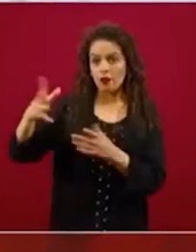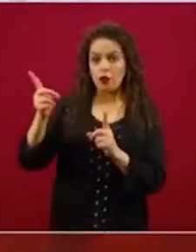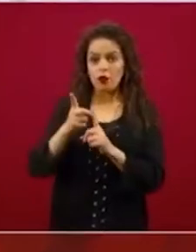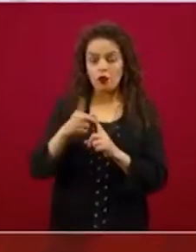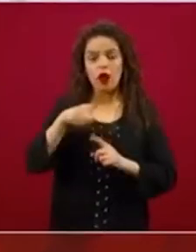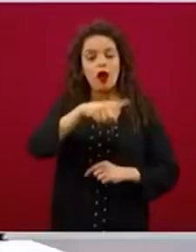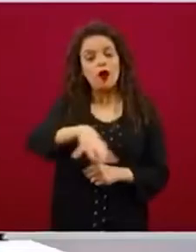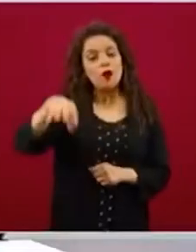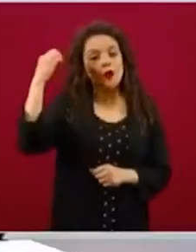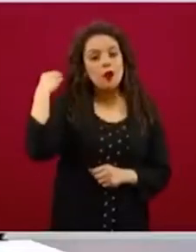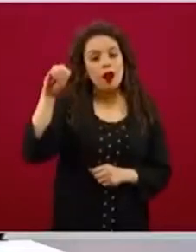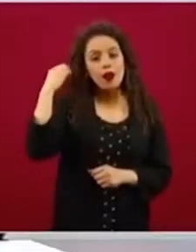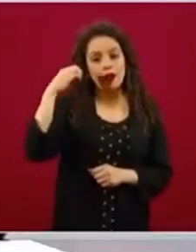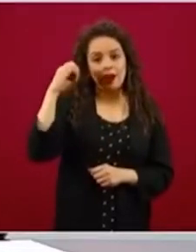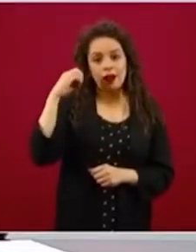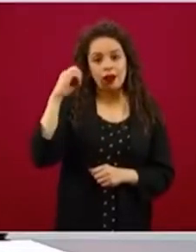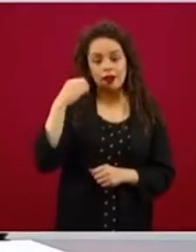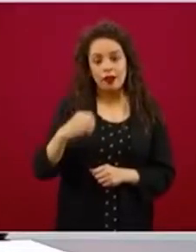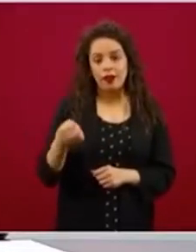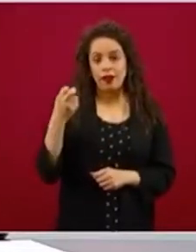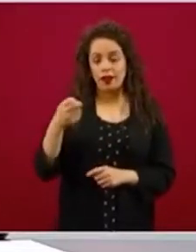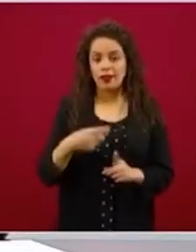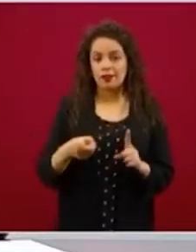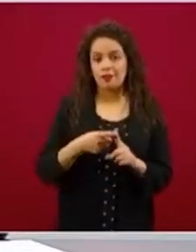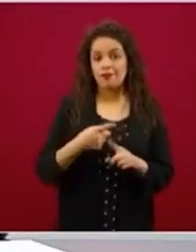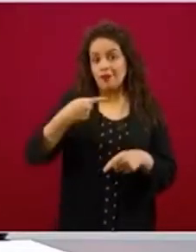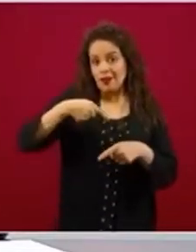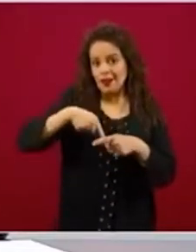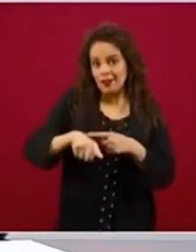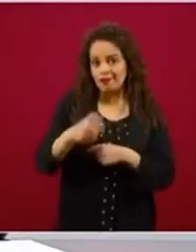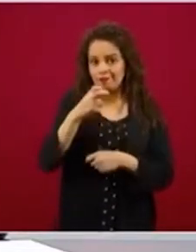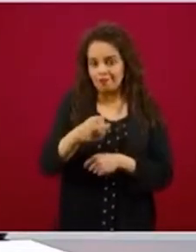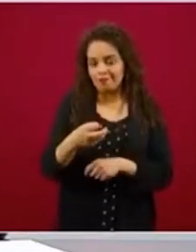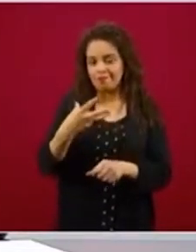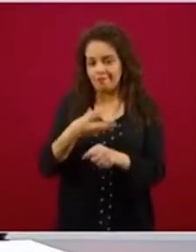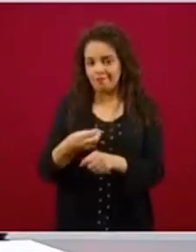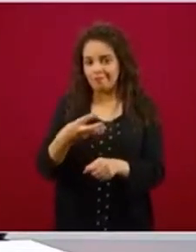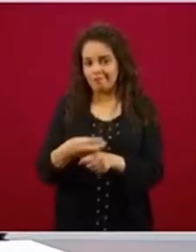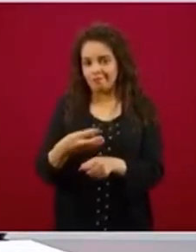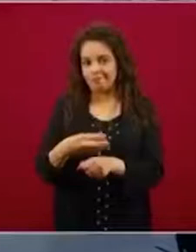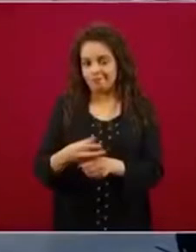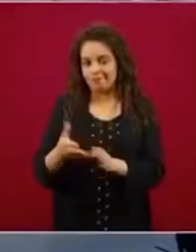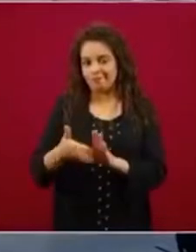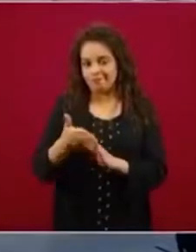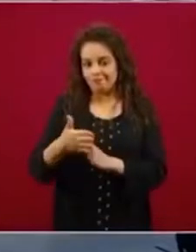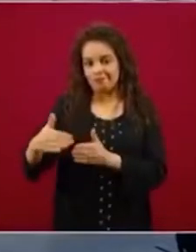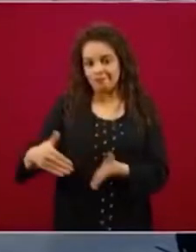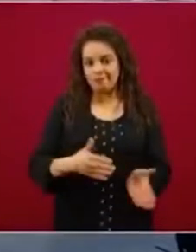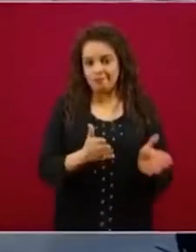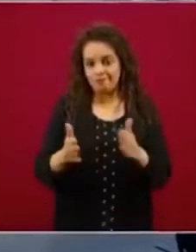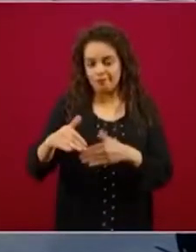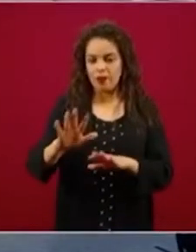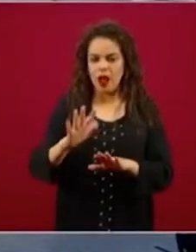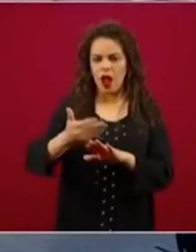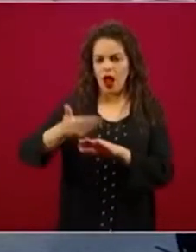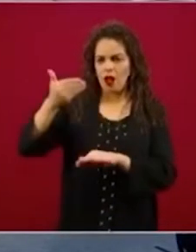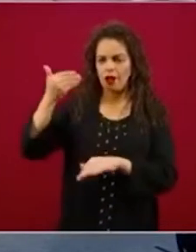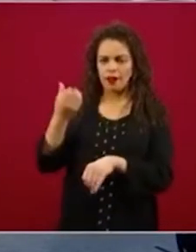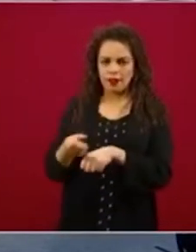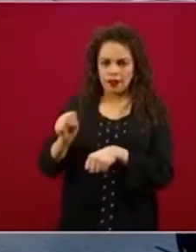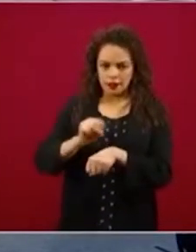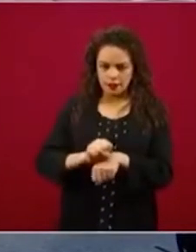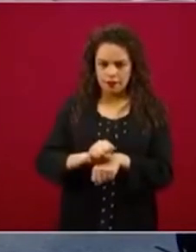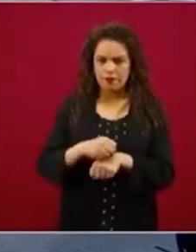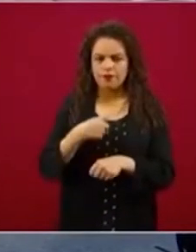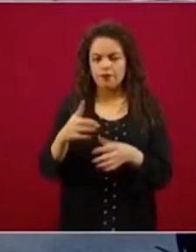Oaxaca, que es en donde hemos empezado los trabajos. Hace un par de semanas informamos